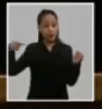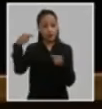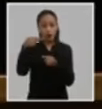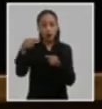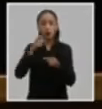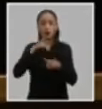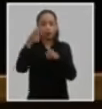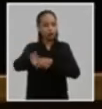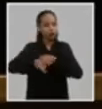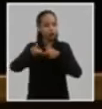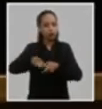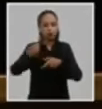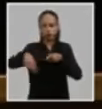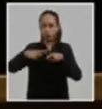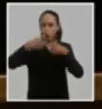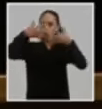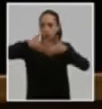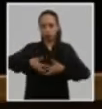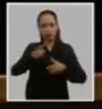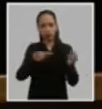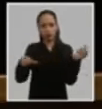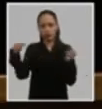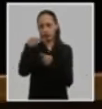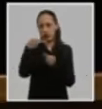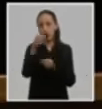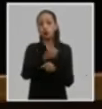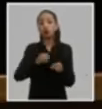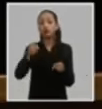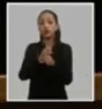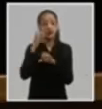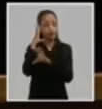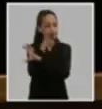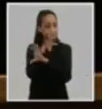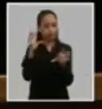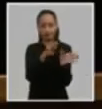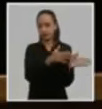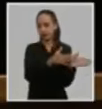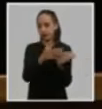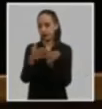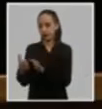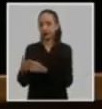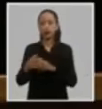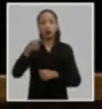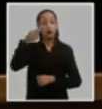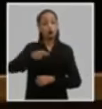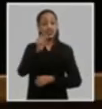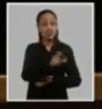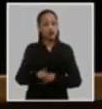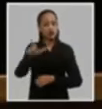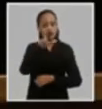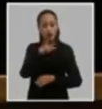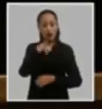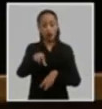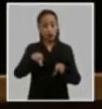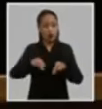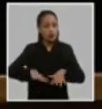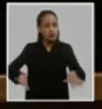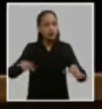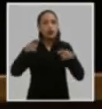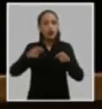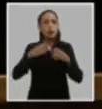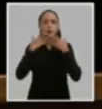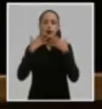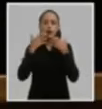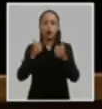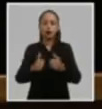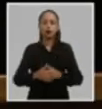productivas continuar el desarrollo de la justicia social en las nuevas condiciones lograr mejoras en